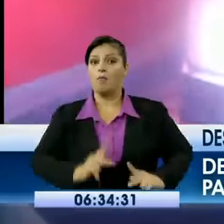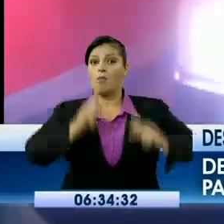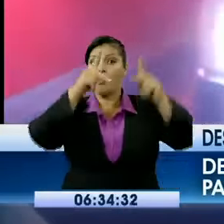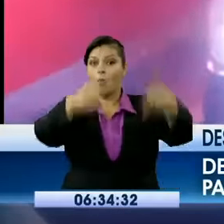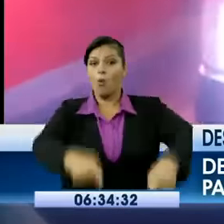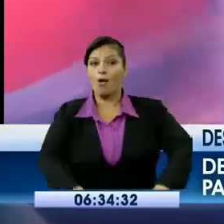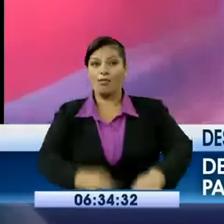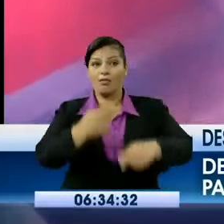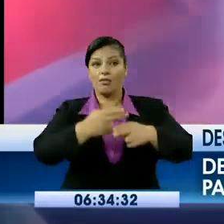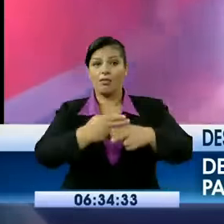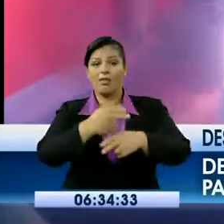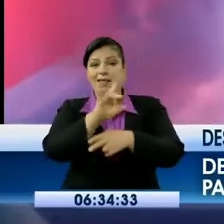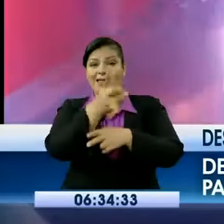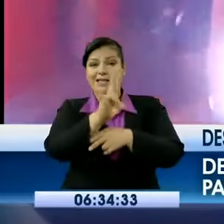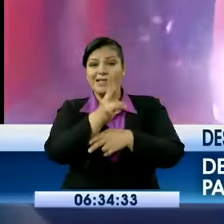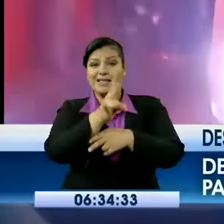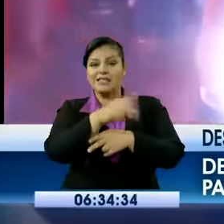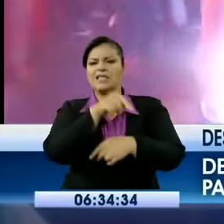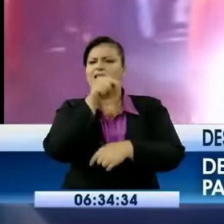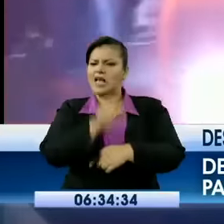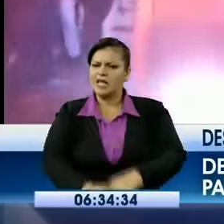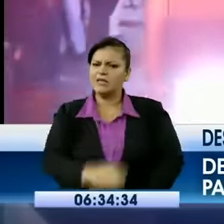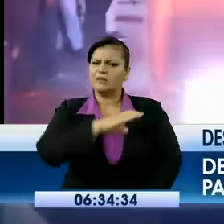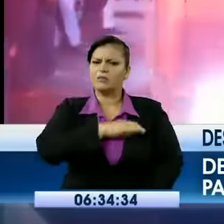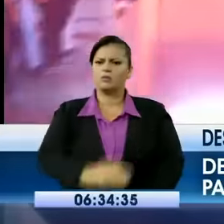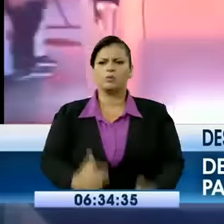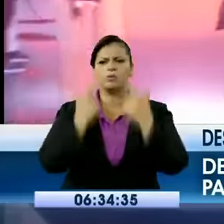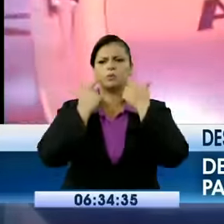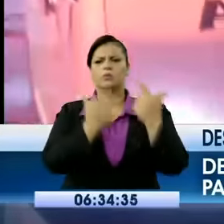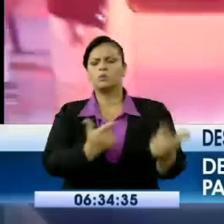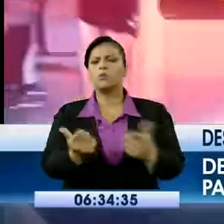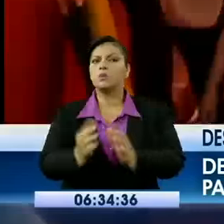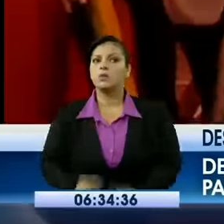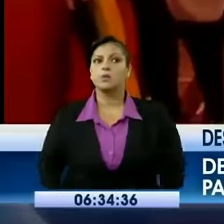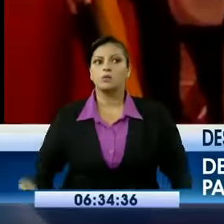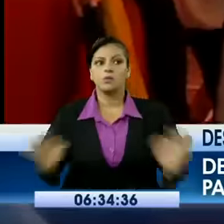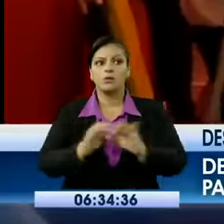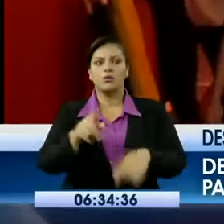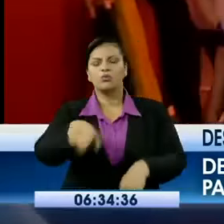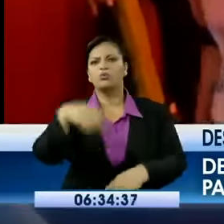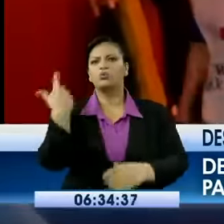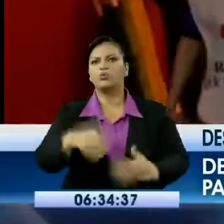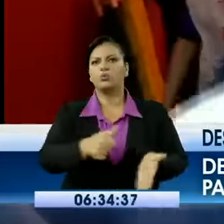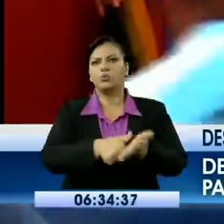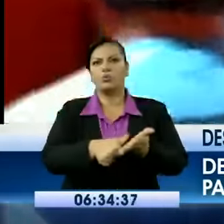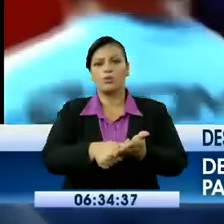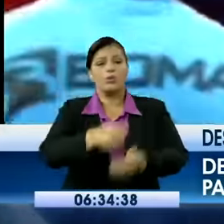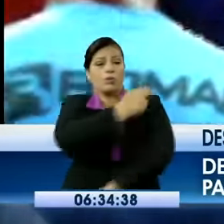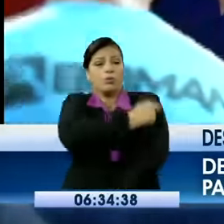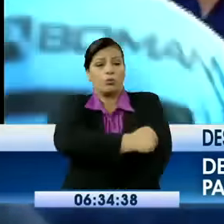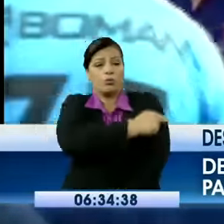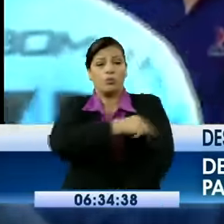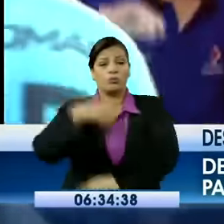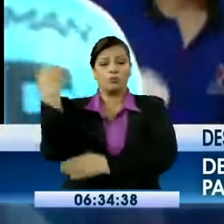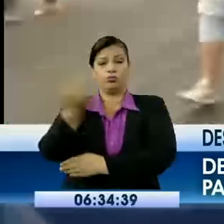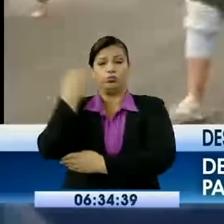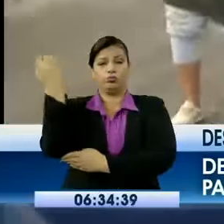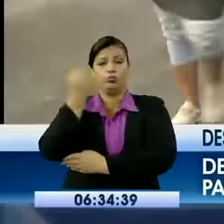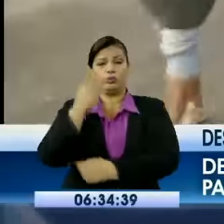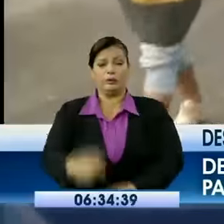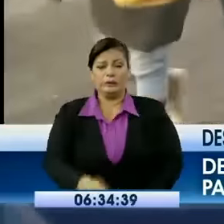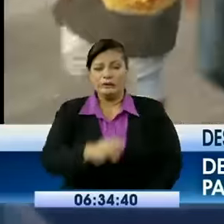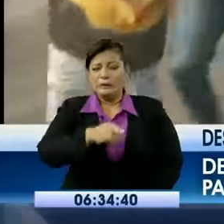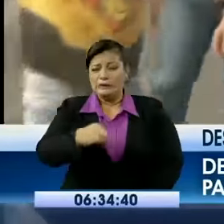Personal de la Cruz Roja iba atendiendo uno a uno a los heridos. Según se conoció, el partido fue suspendido debido a que no existían